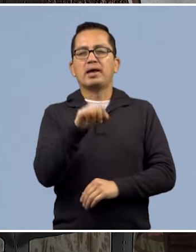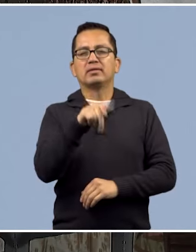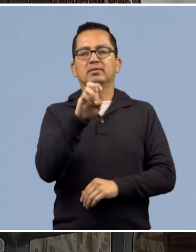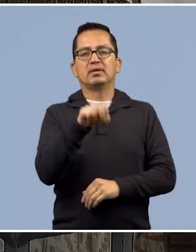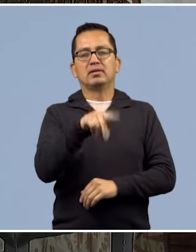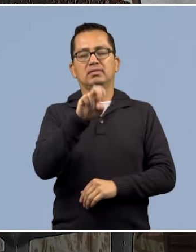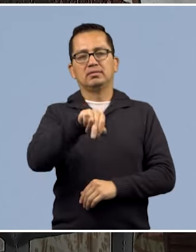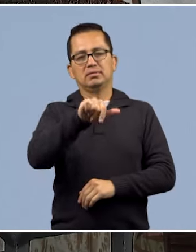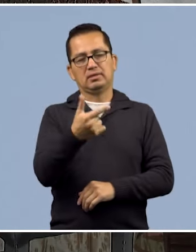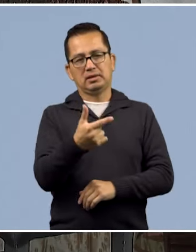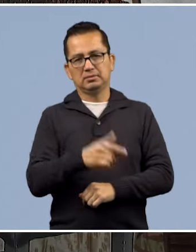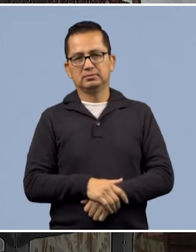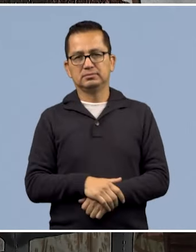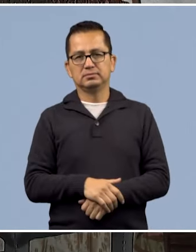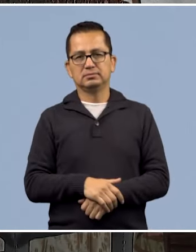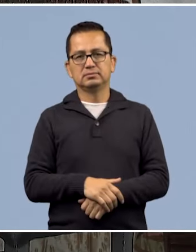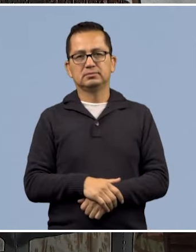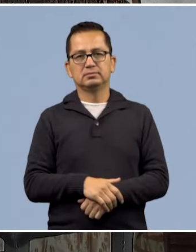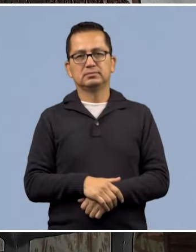información aquí a Entrenning.